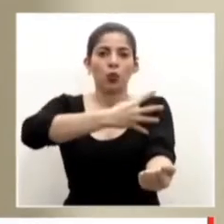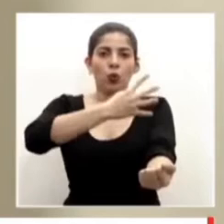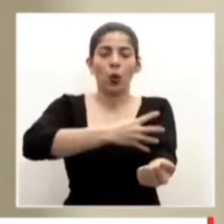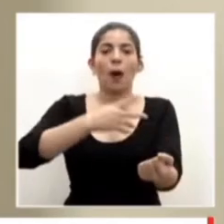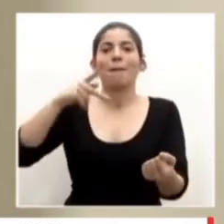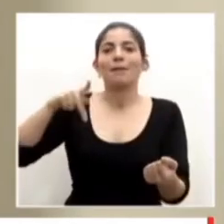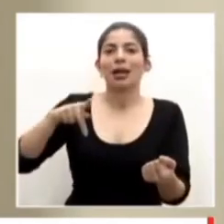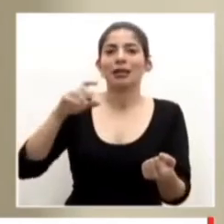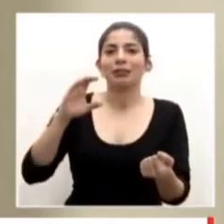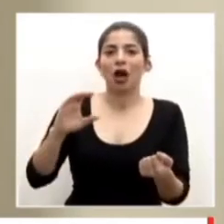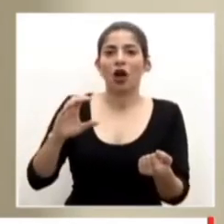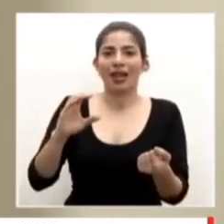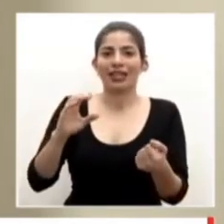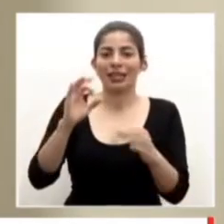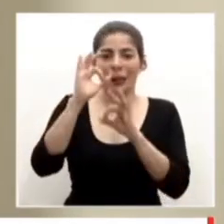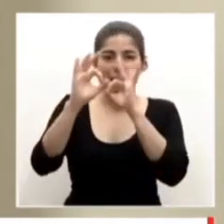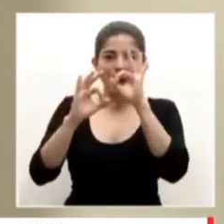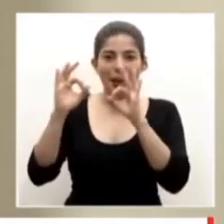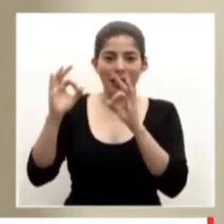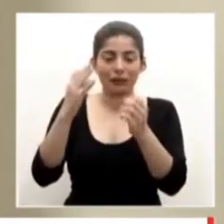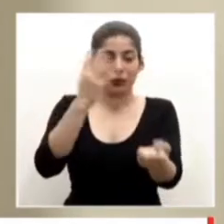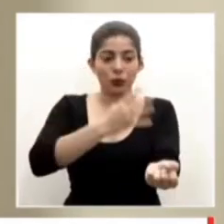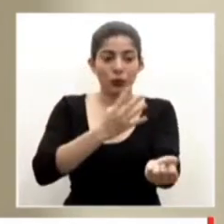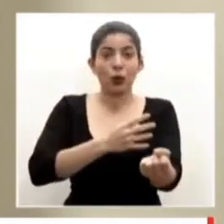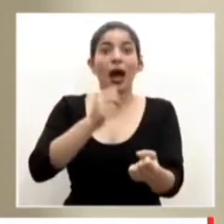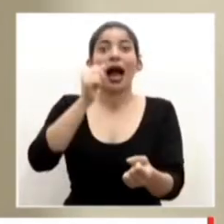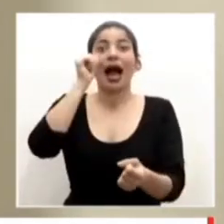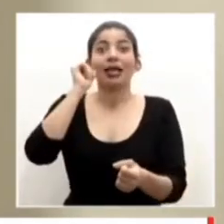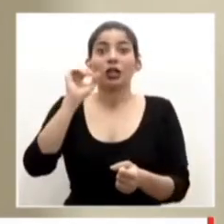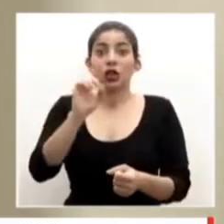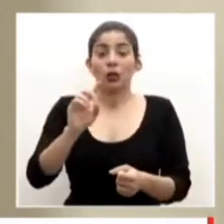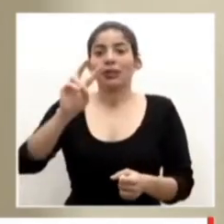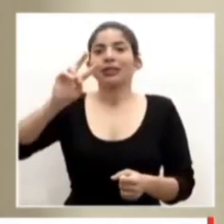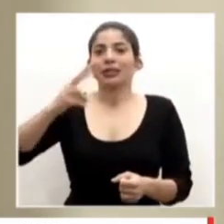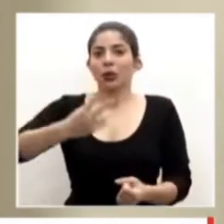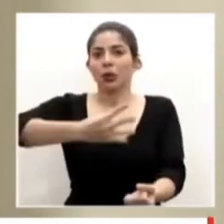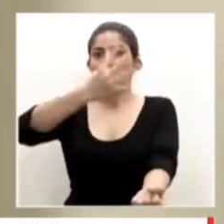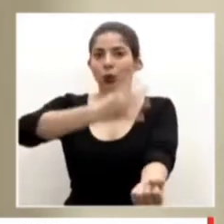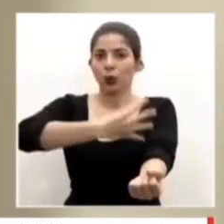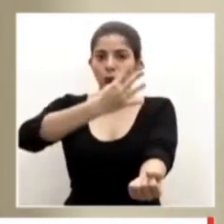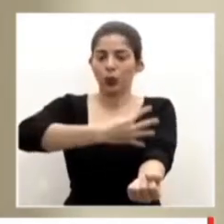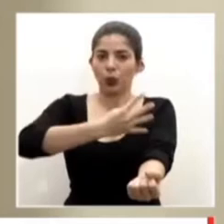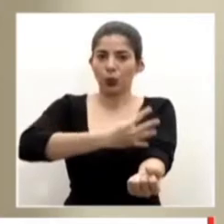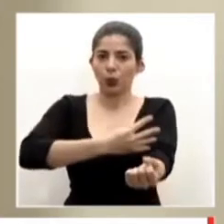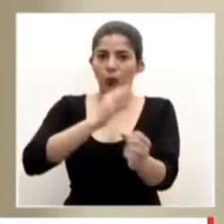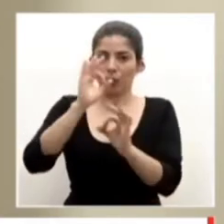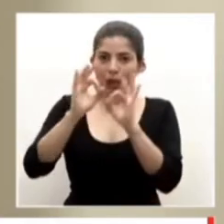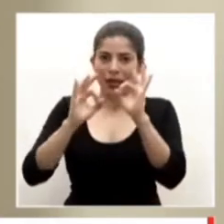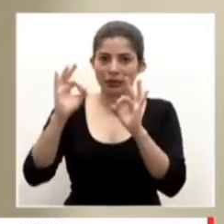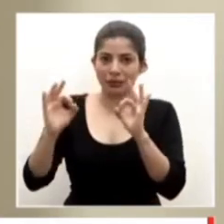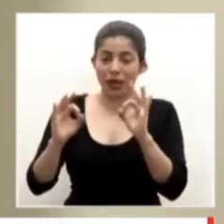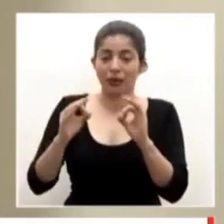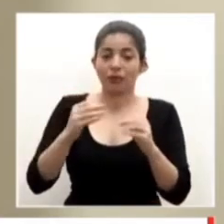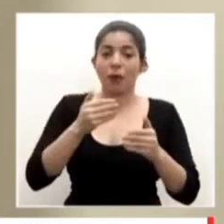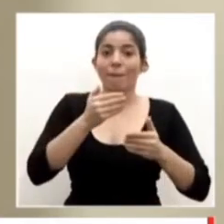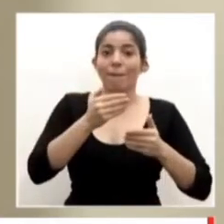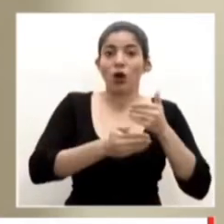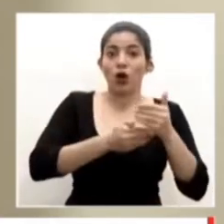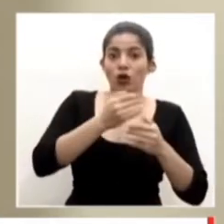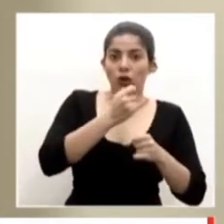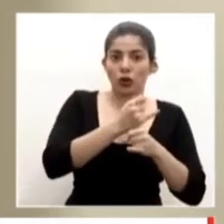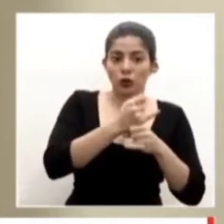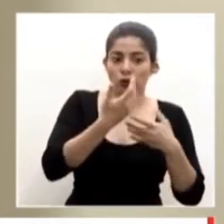convalesciente y ayer domingo se le hizo la segunda infusión. El protocolo que se ha aprobado en la